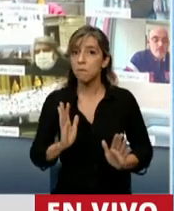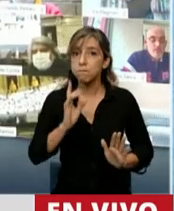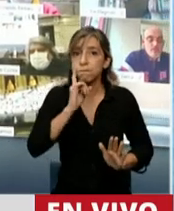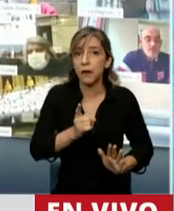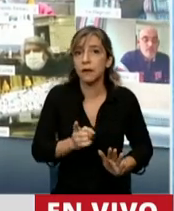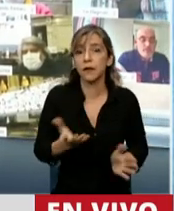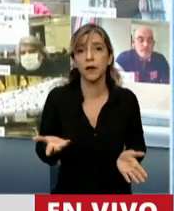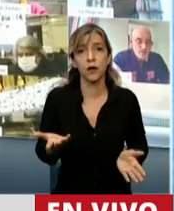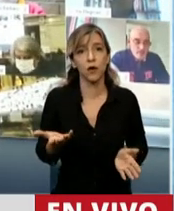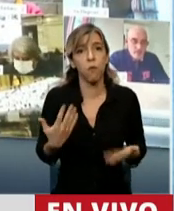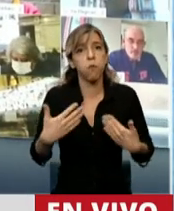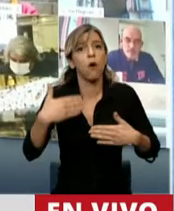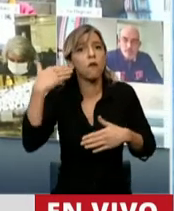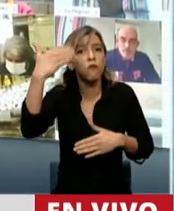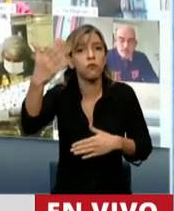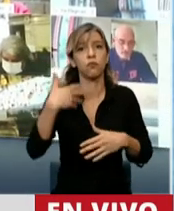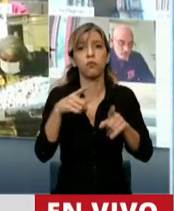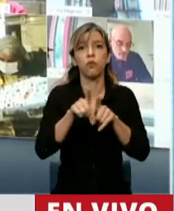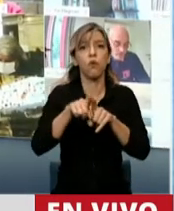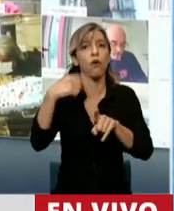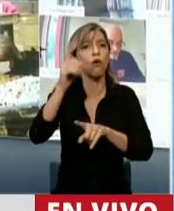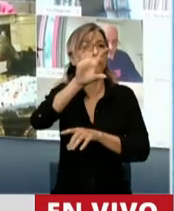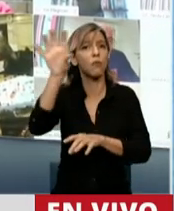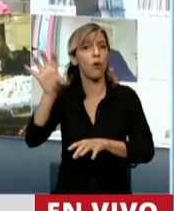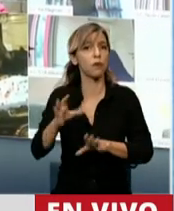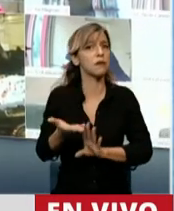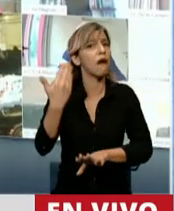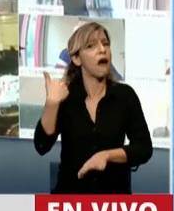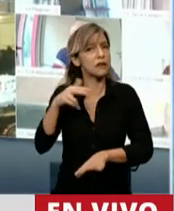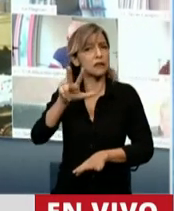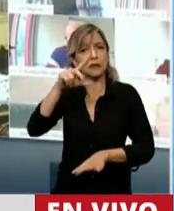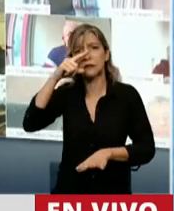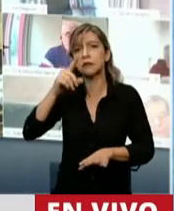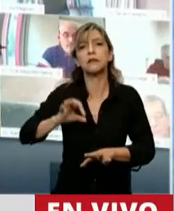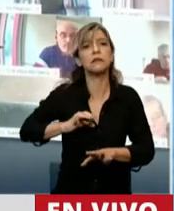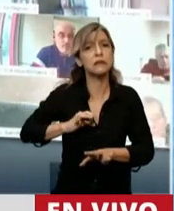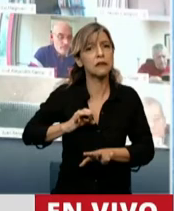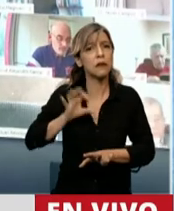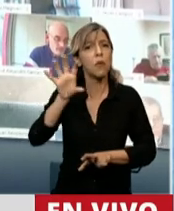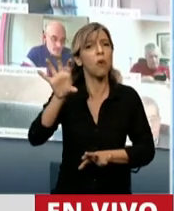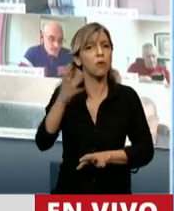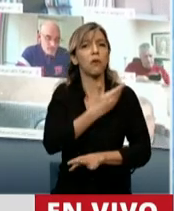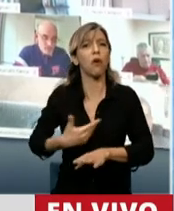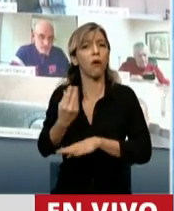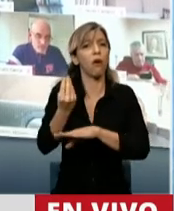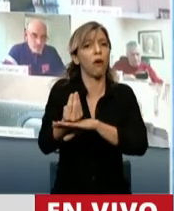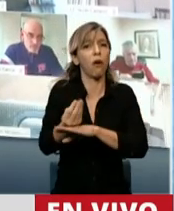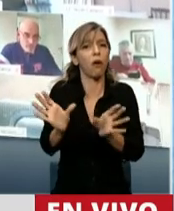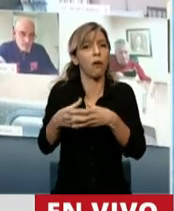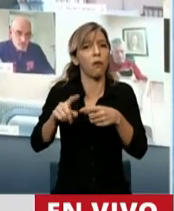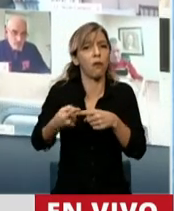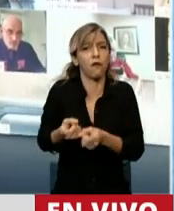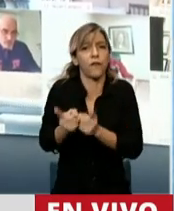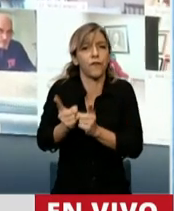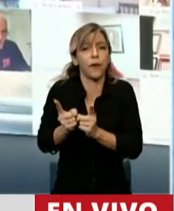provincias vecinas que desde hace 37 años son gobernadas por el mismo partido y